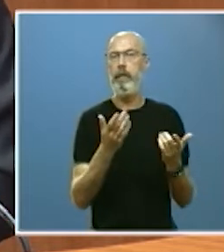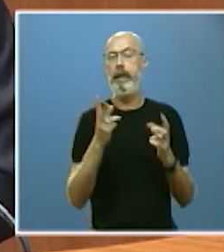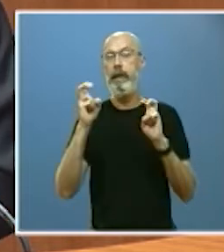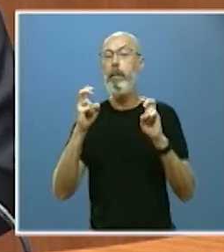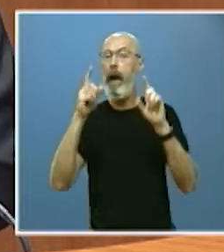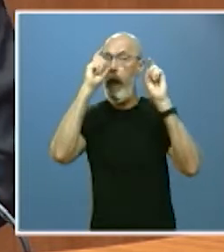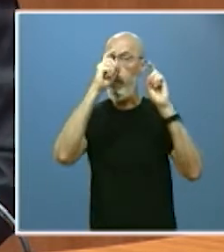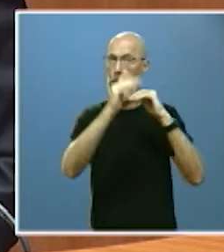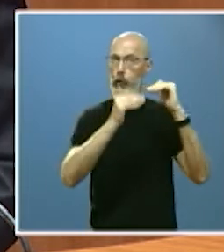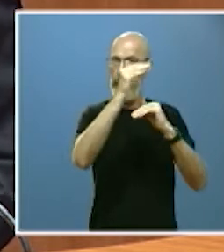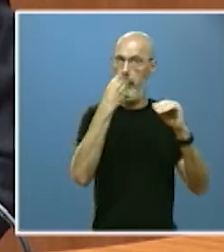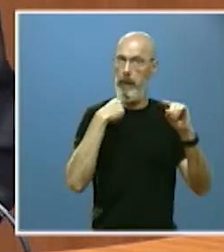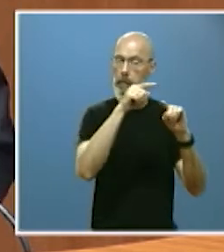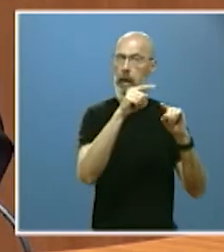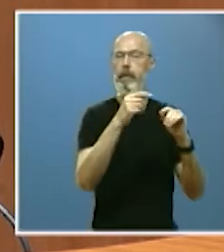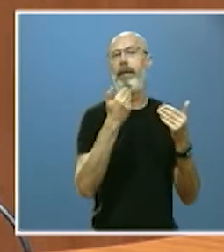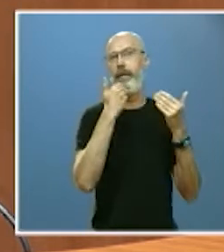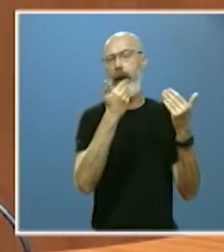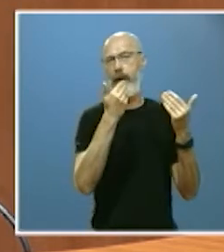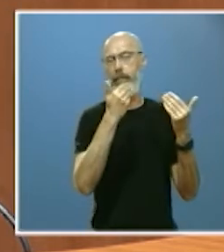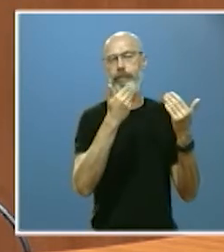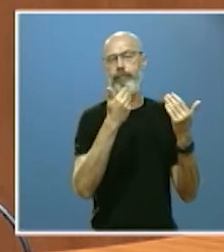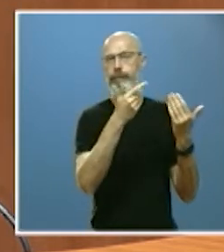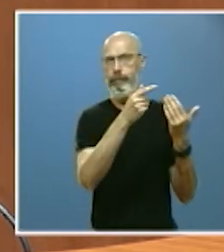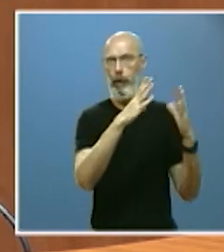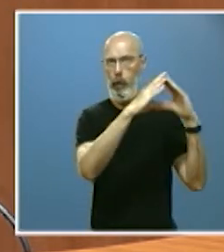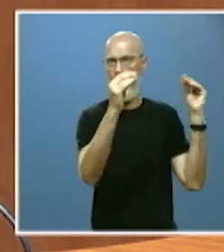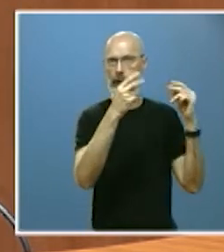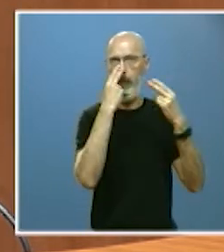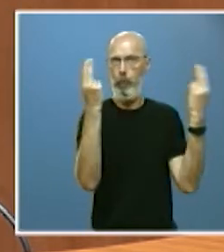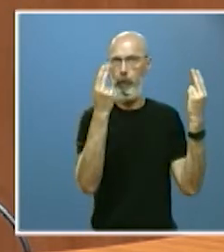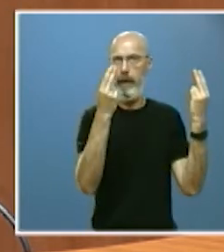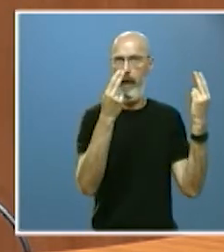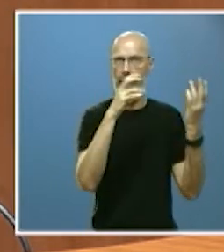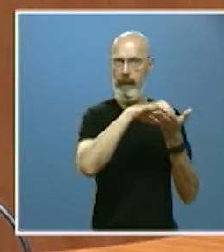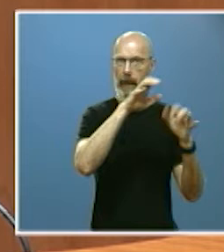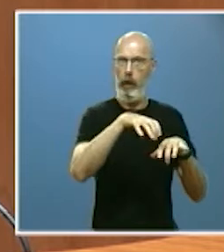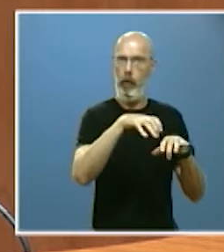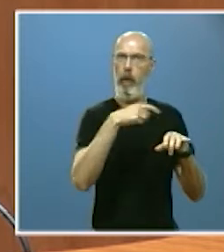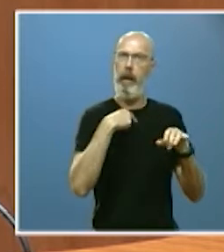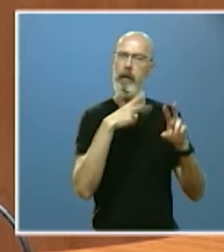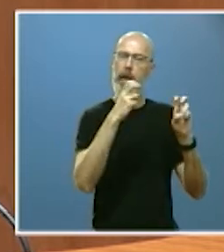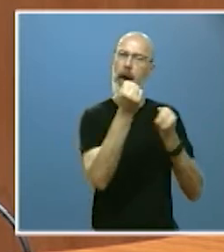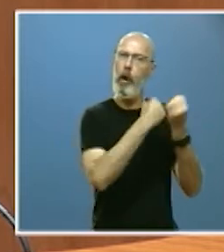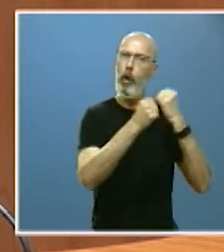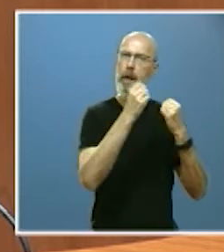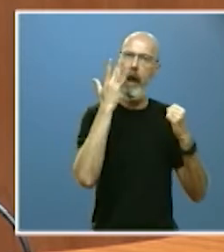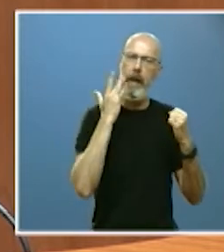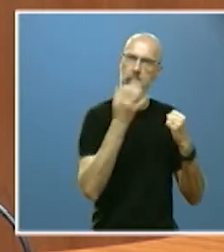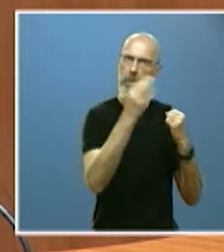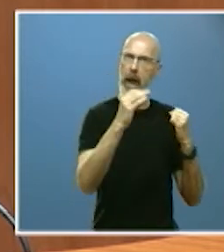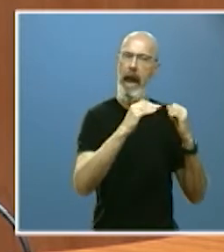cabe destacar y agradecer a las universidades públicas de la comunidad el saneamiento financiero el equilibrio que han logrado y que están